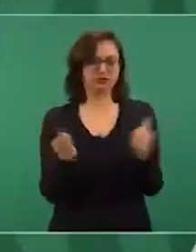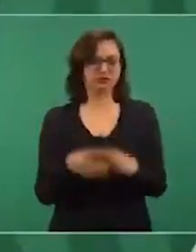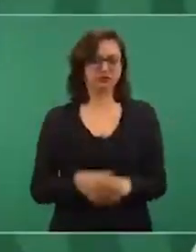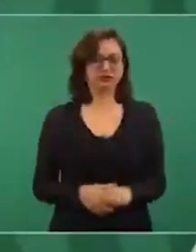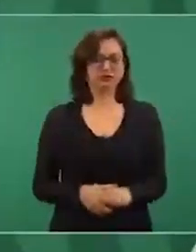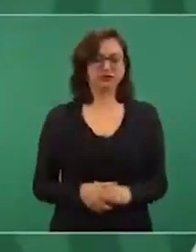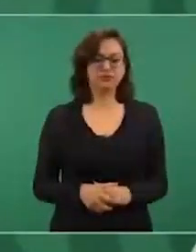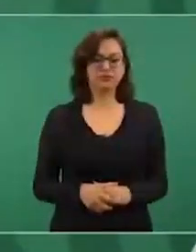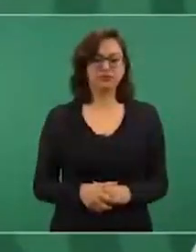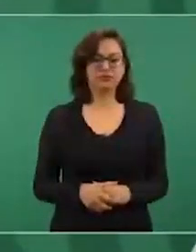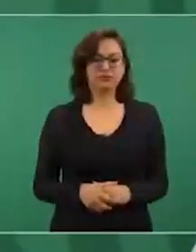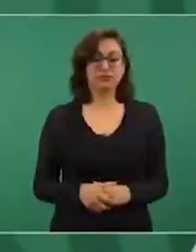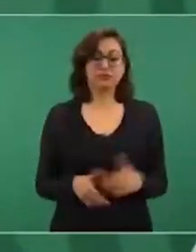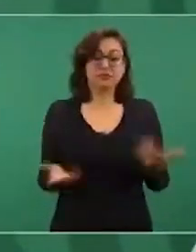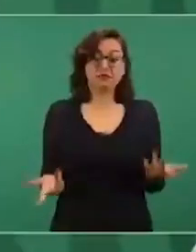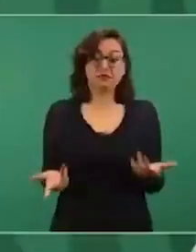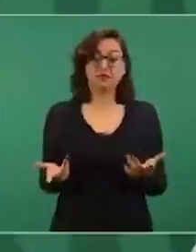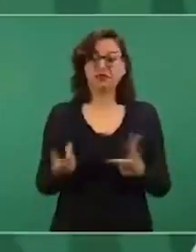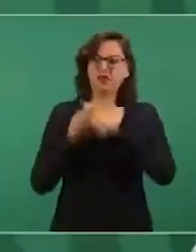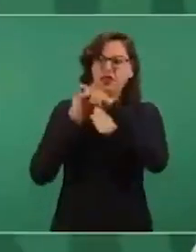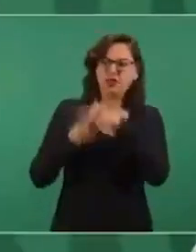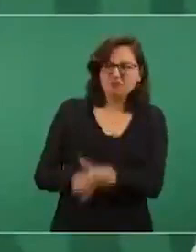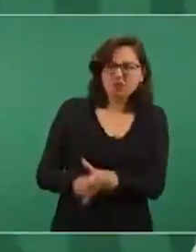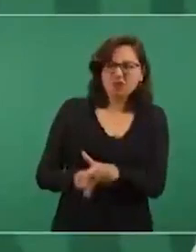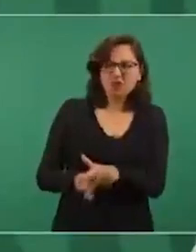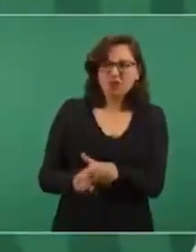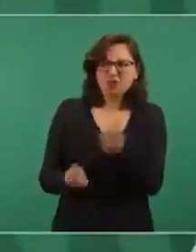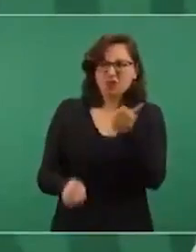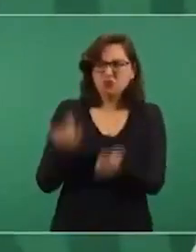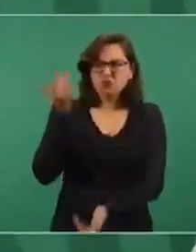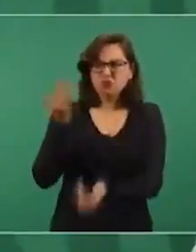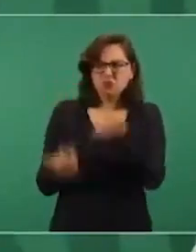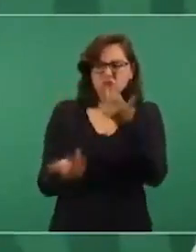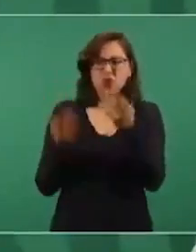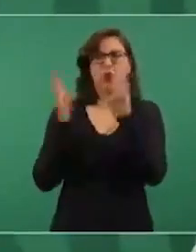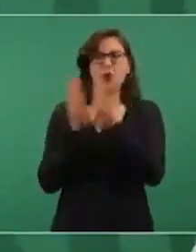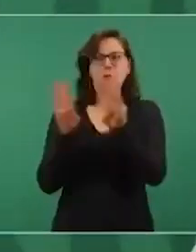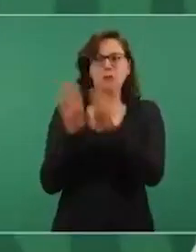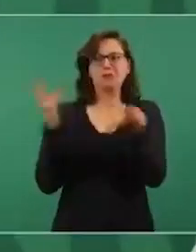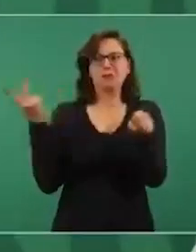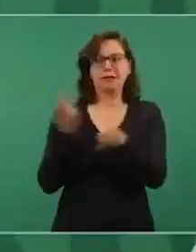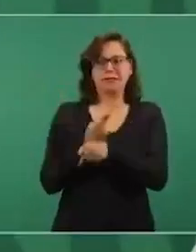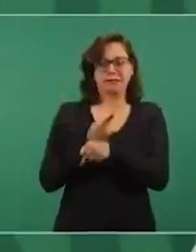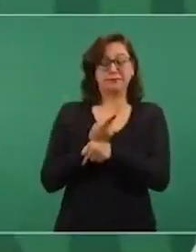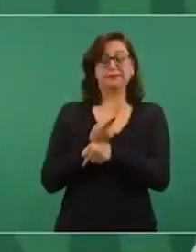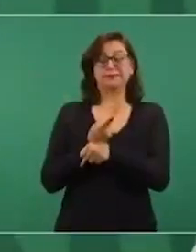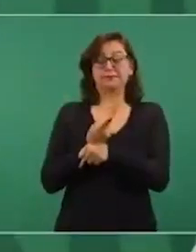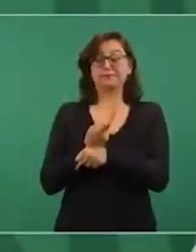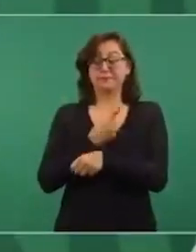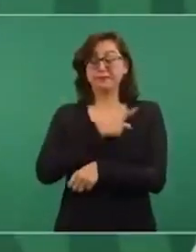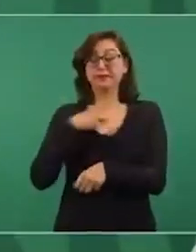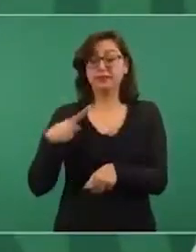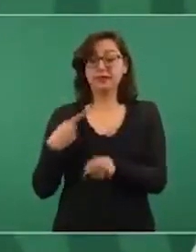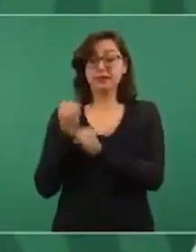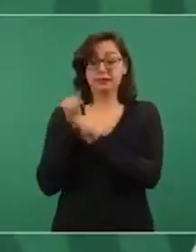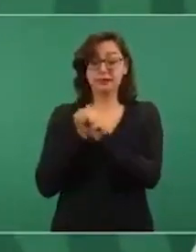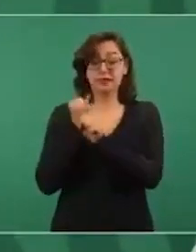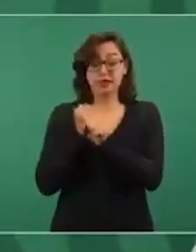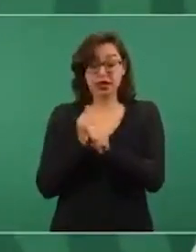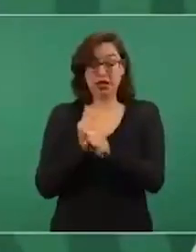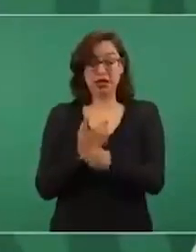Hay que ver cuáles fueron las causas. Todas las refinerías están recibiendo